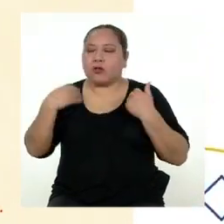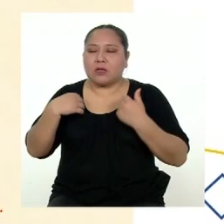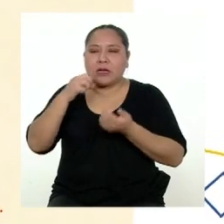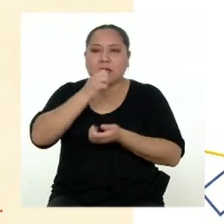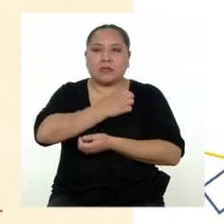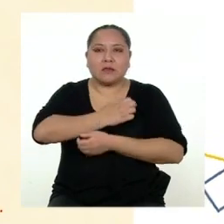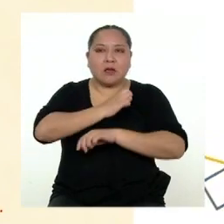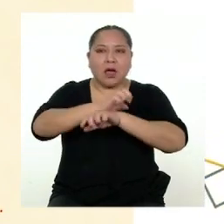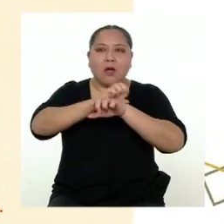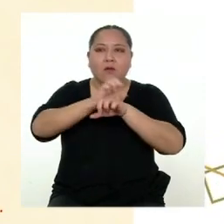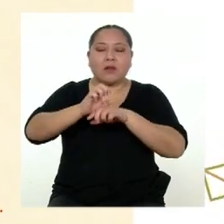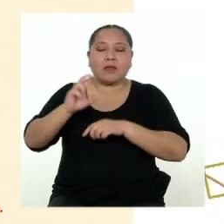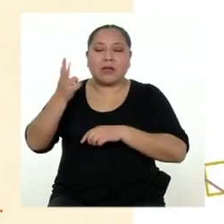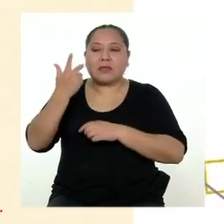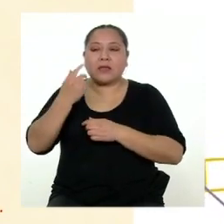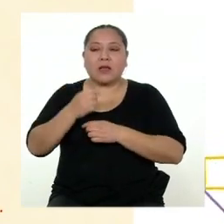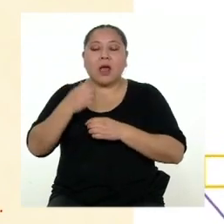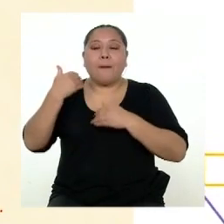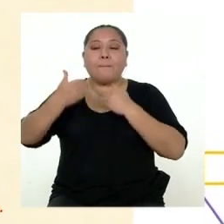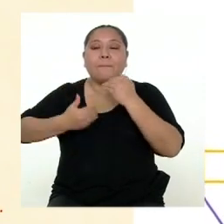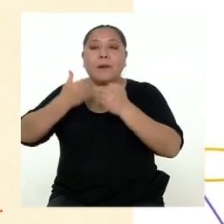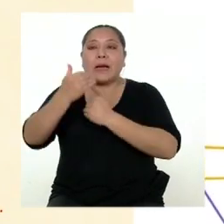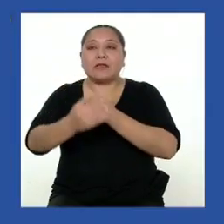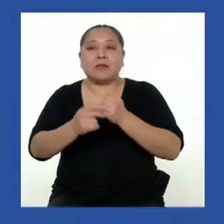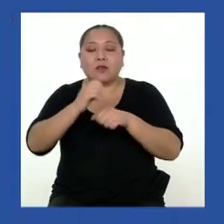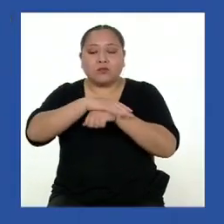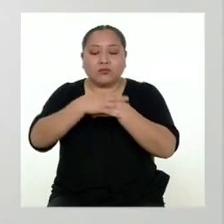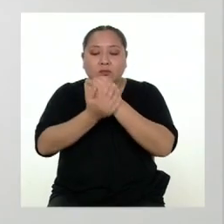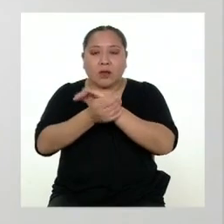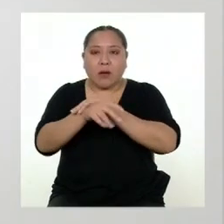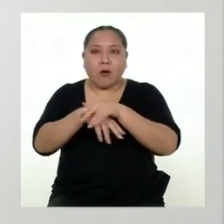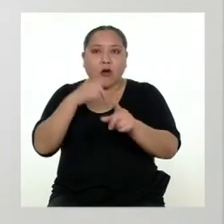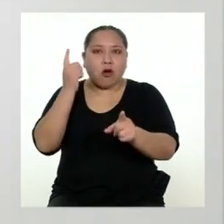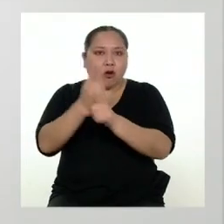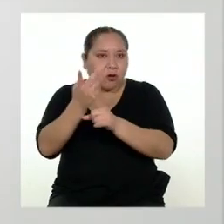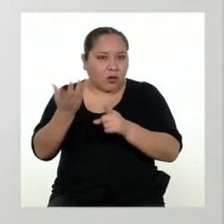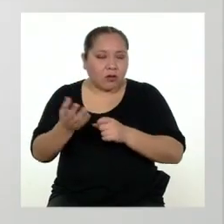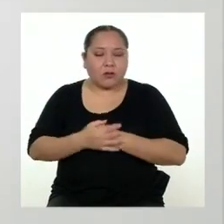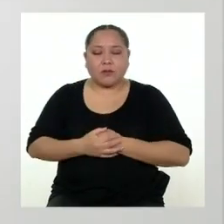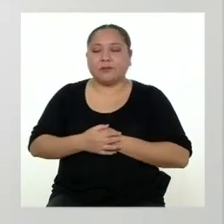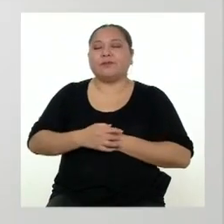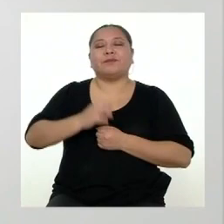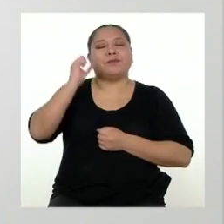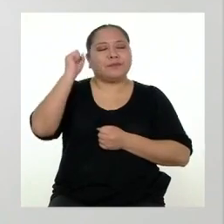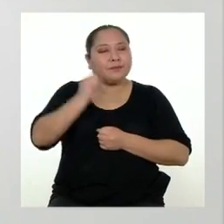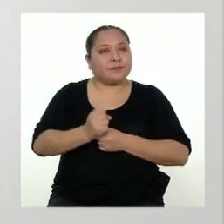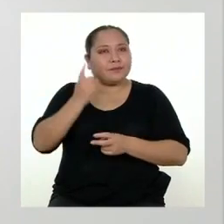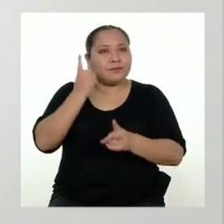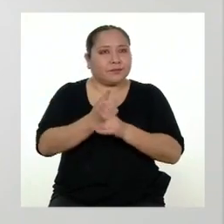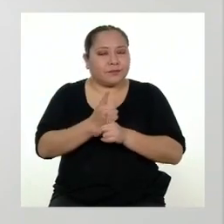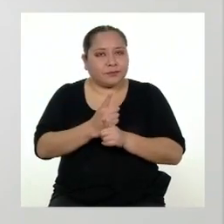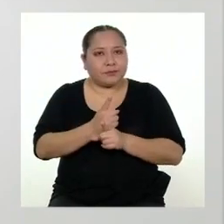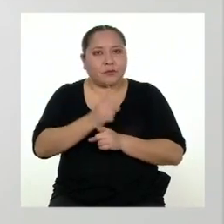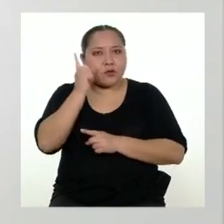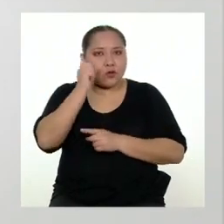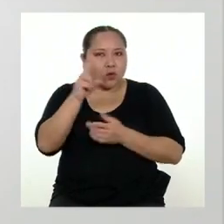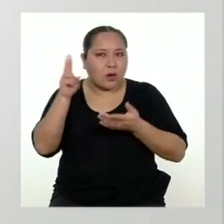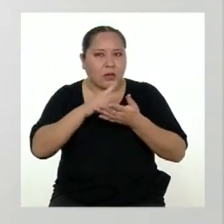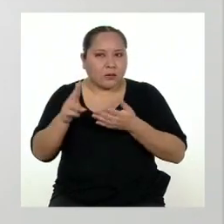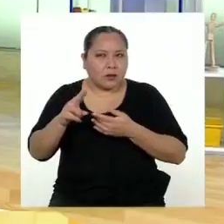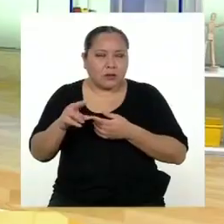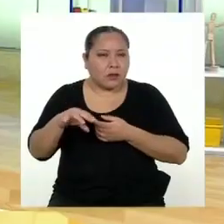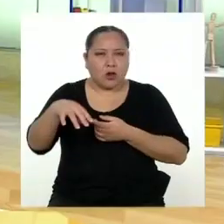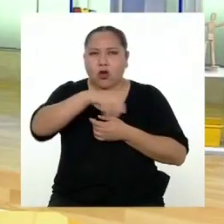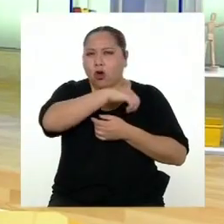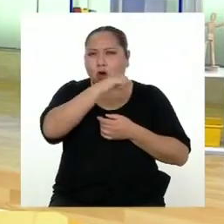recuerda los pasos para un correcto lavado de manos. Así es. ¿Y pudiste haber leído el texto en otro